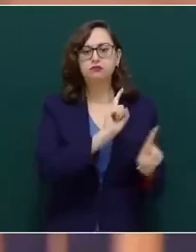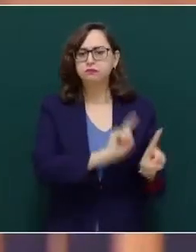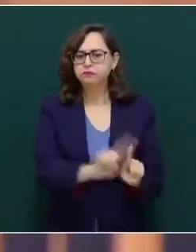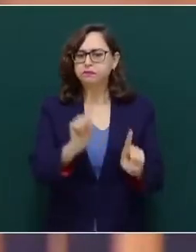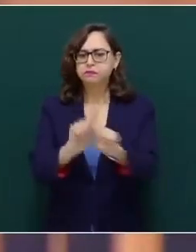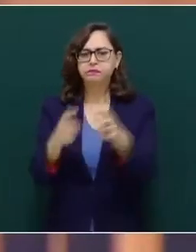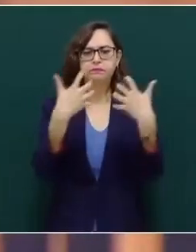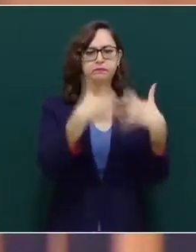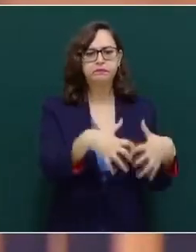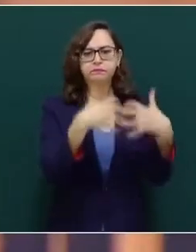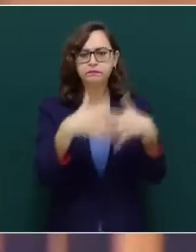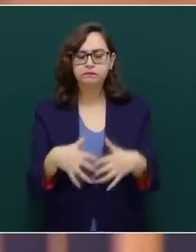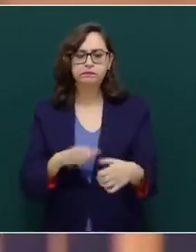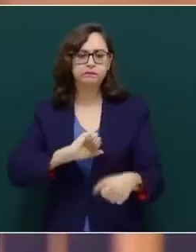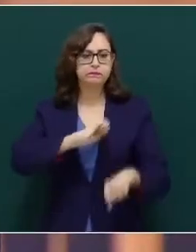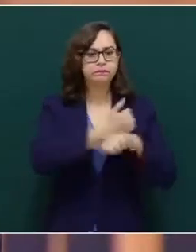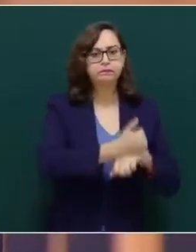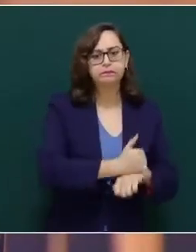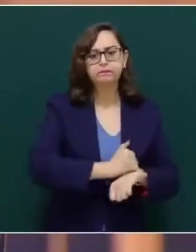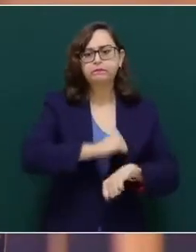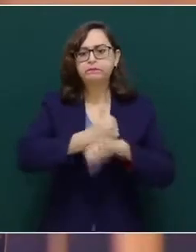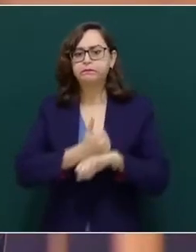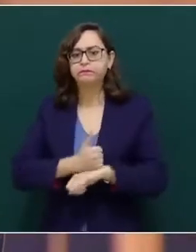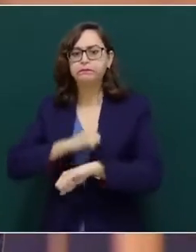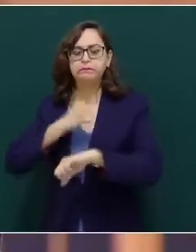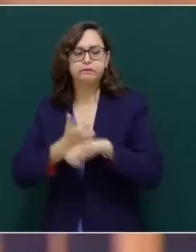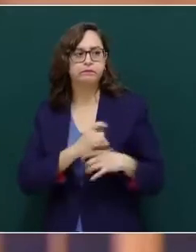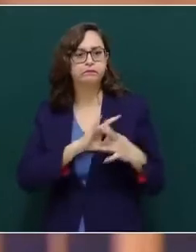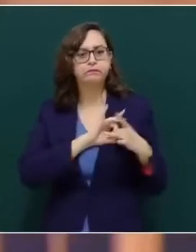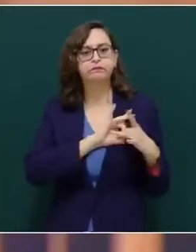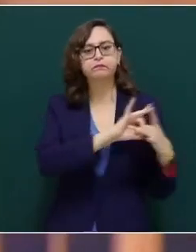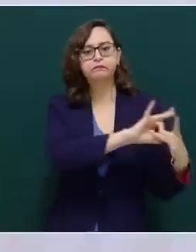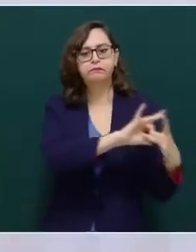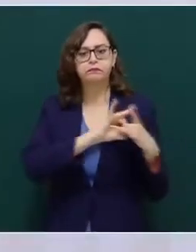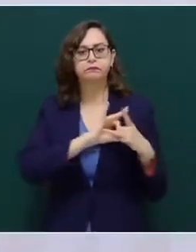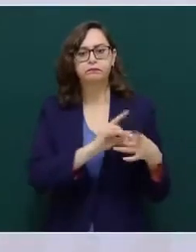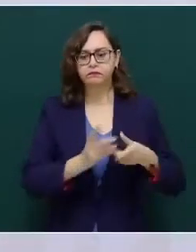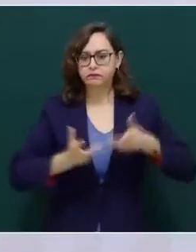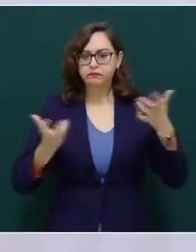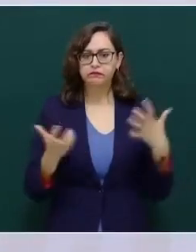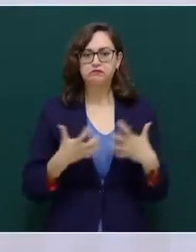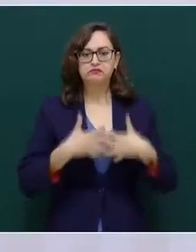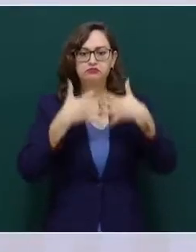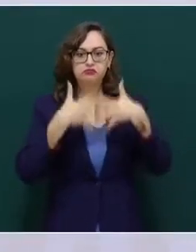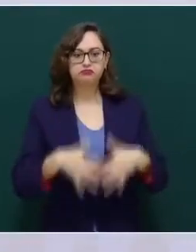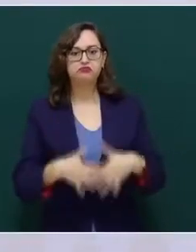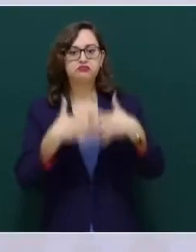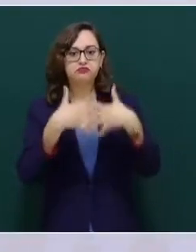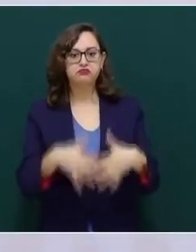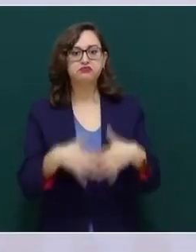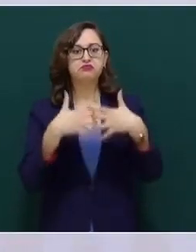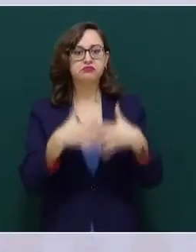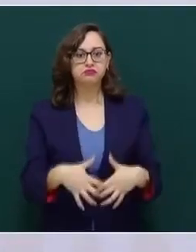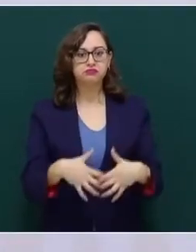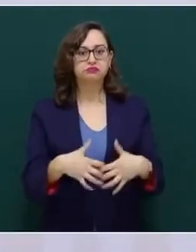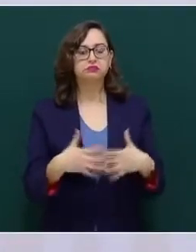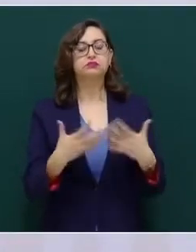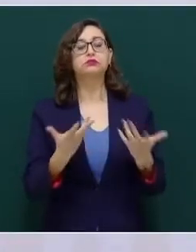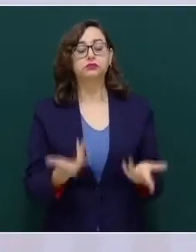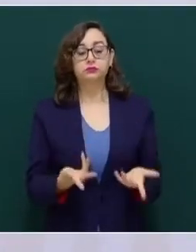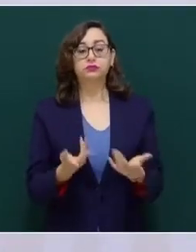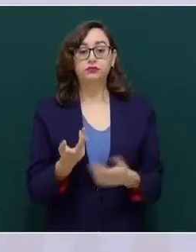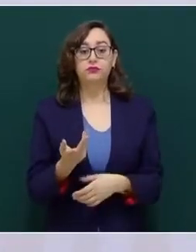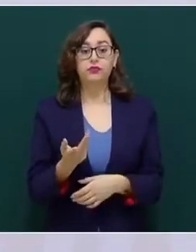ramas y se han creado cadenas productivas que nos hacen indispensables